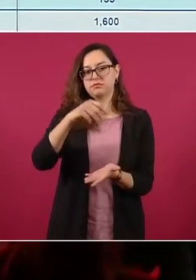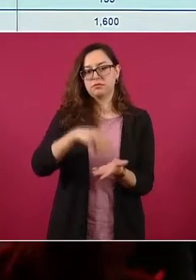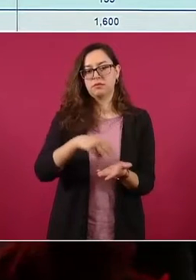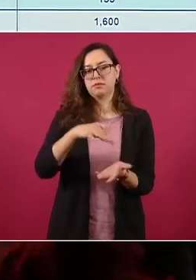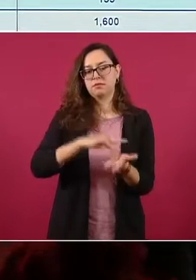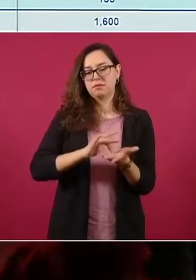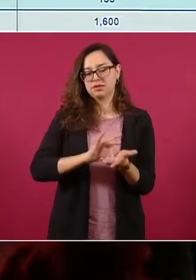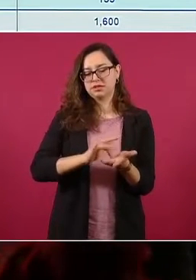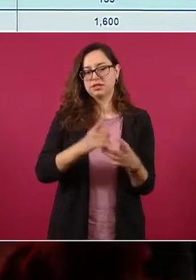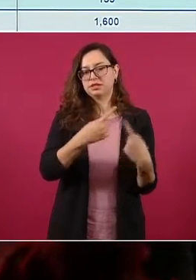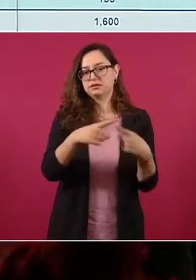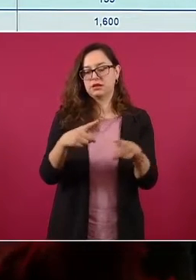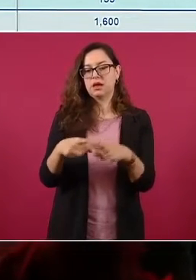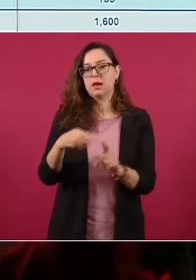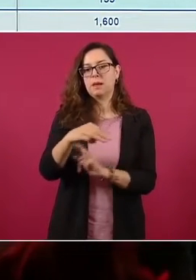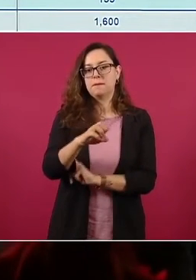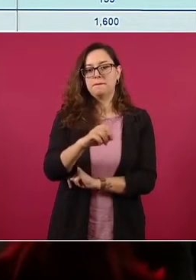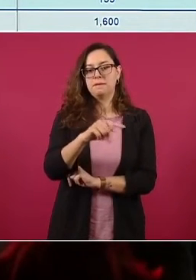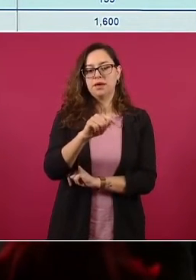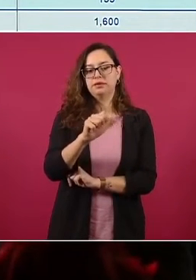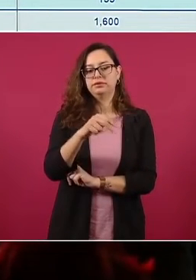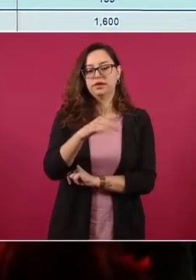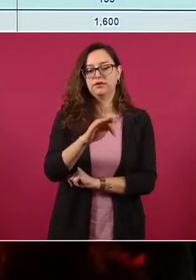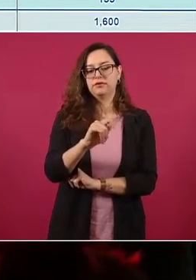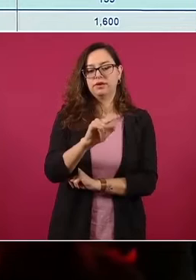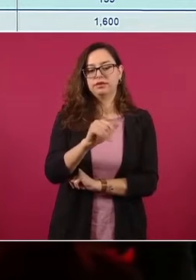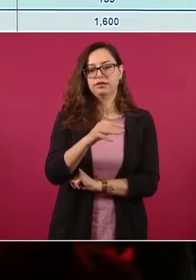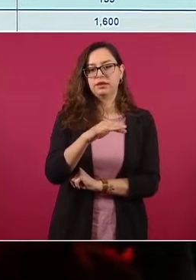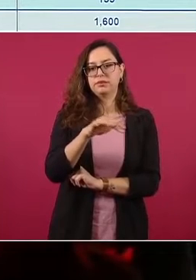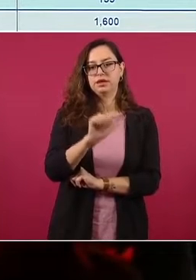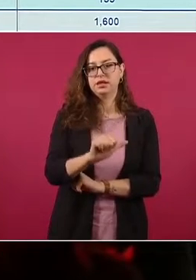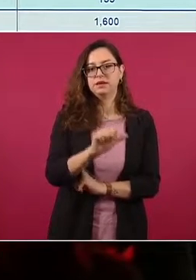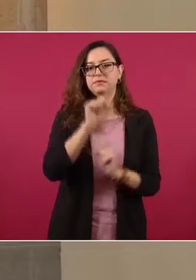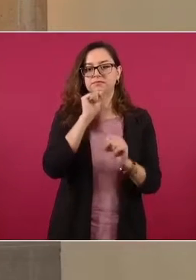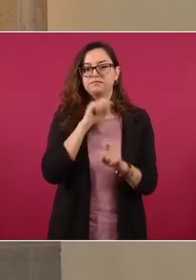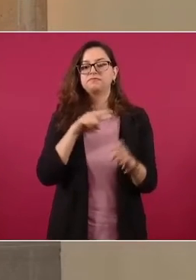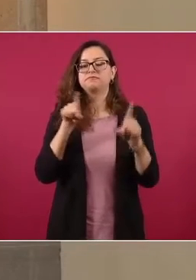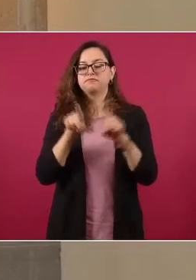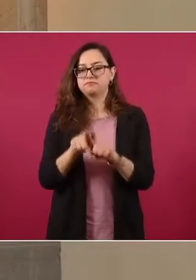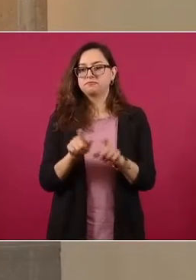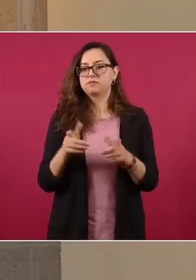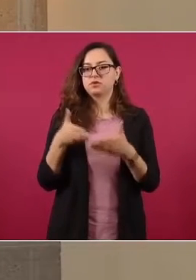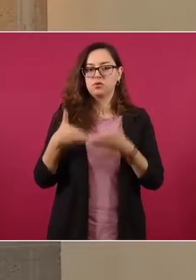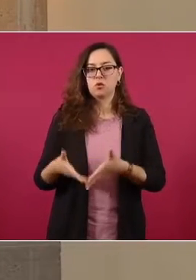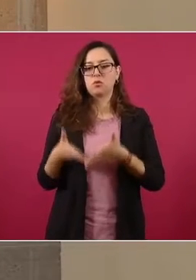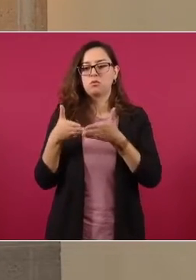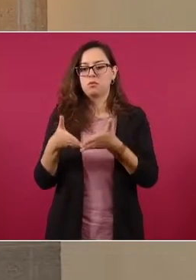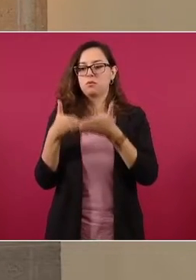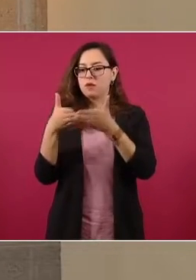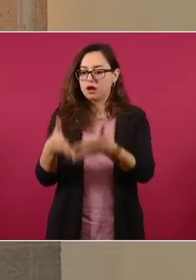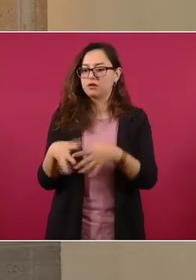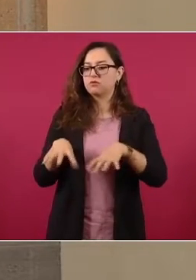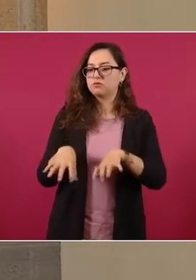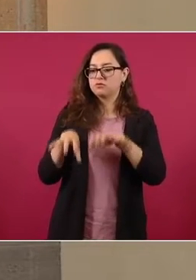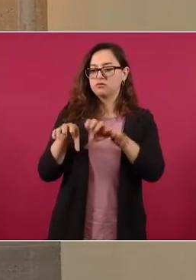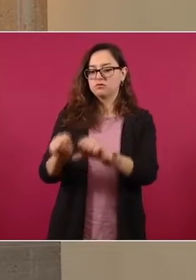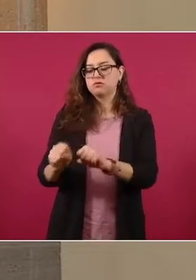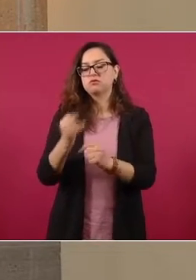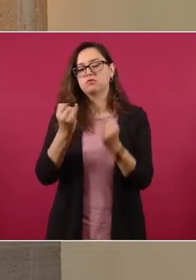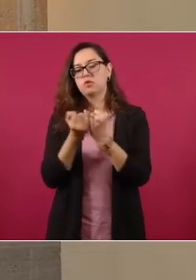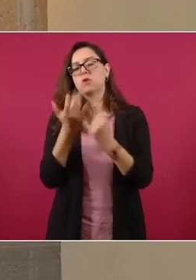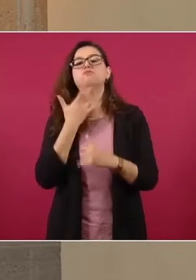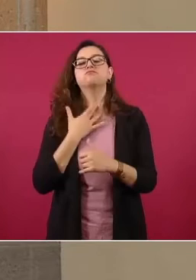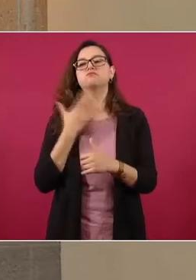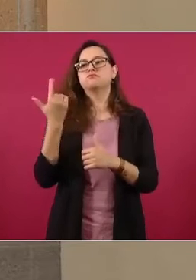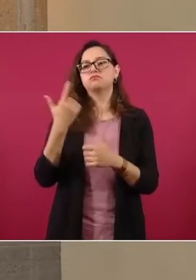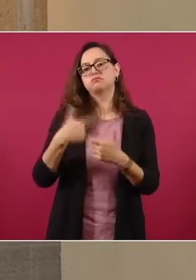57 embarcaciones y 62 mil 970 litros de combustible.